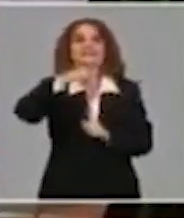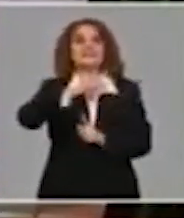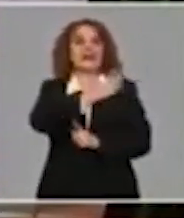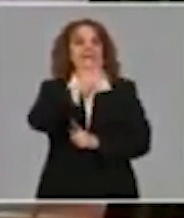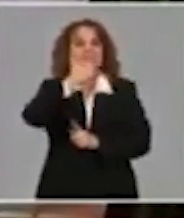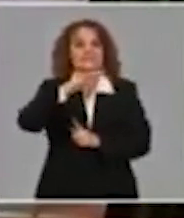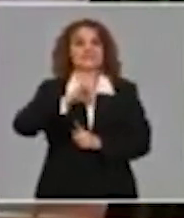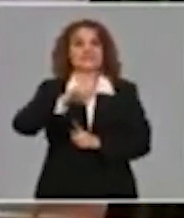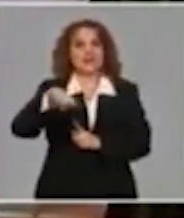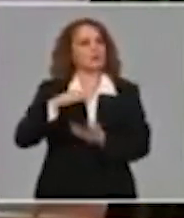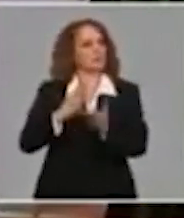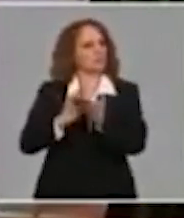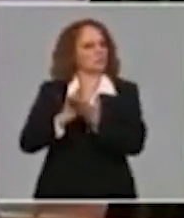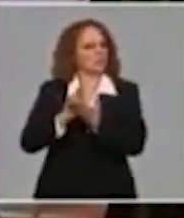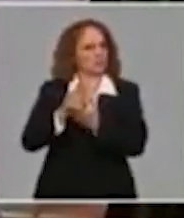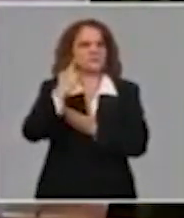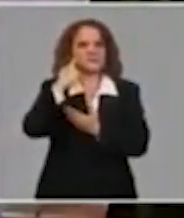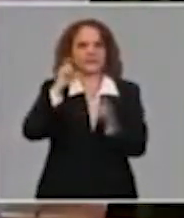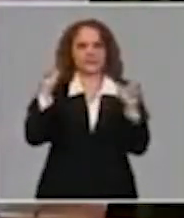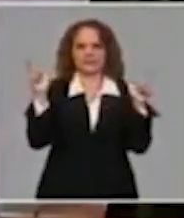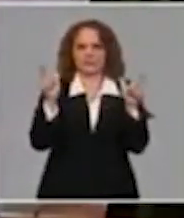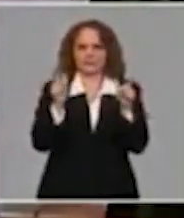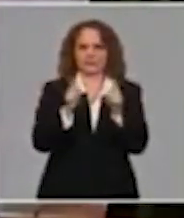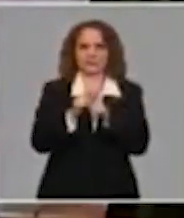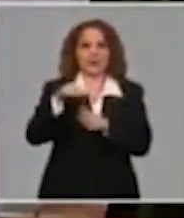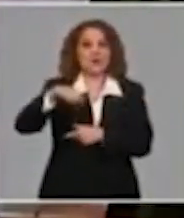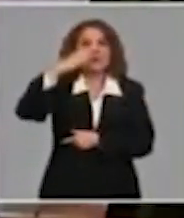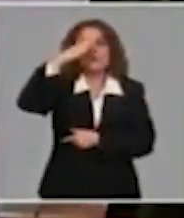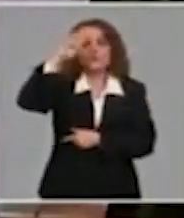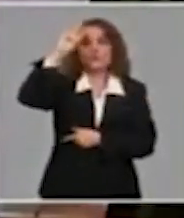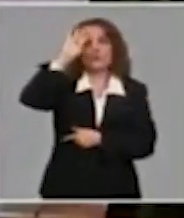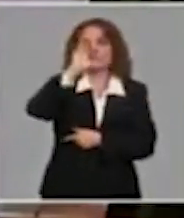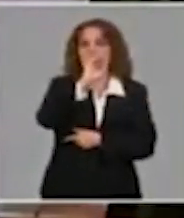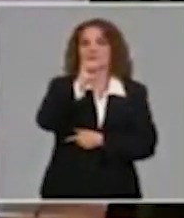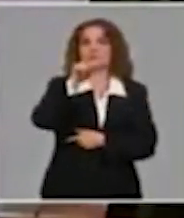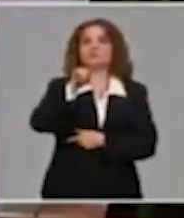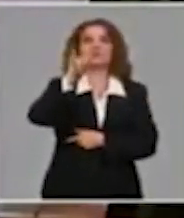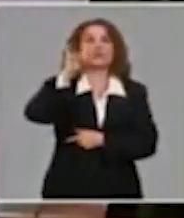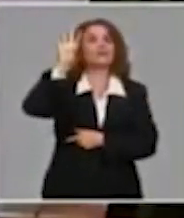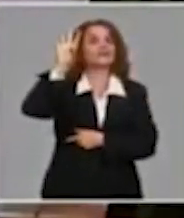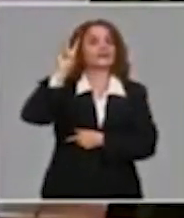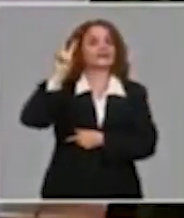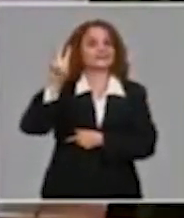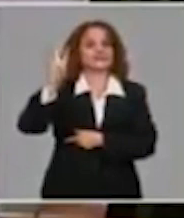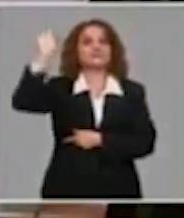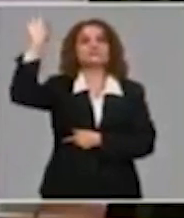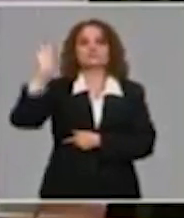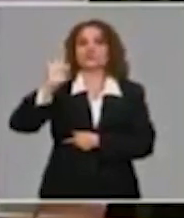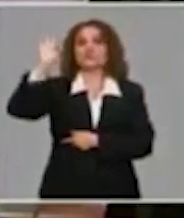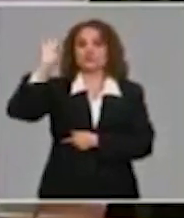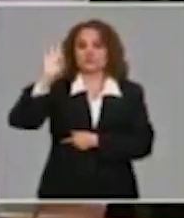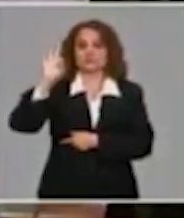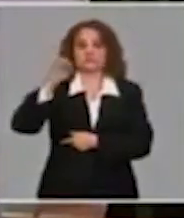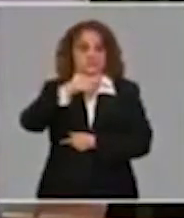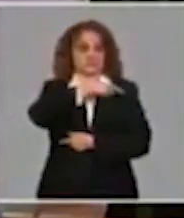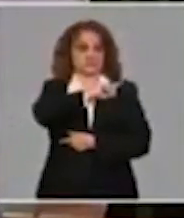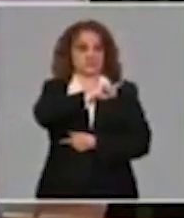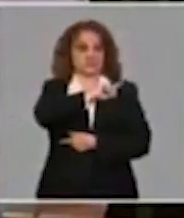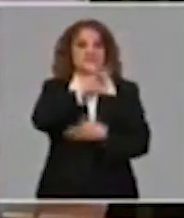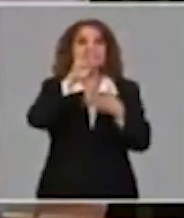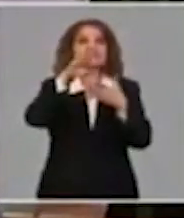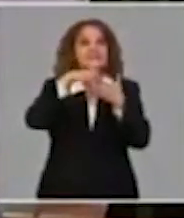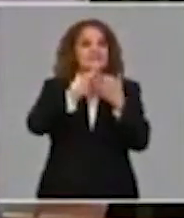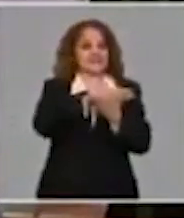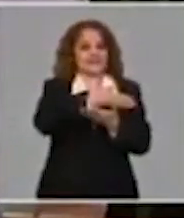en la gráfica que presentamos. Cuba hoy está en un 0,93% de tasa de incidencia. En los últimos 15 días